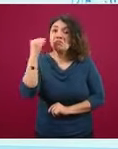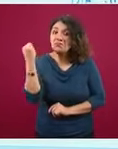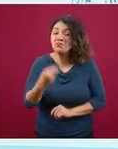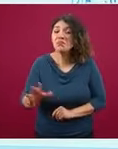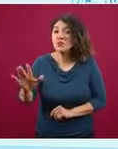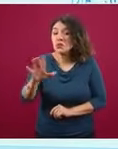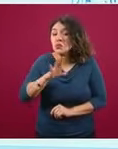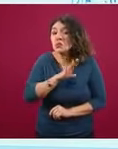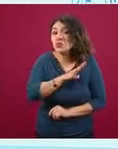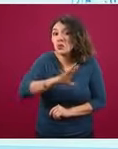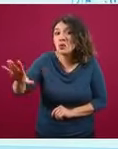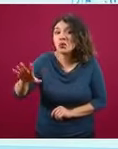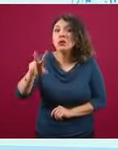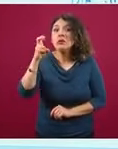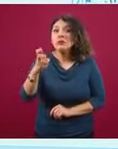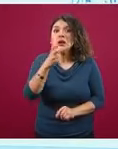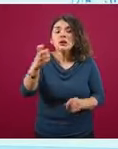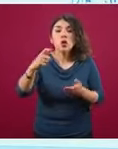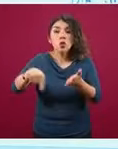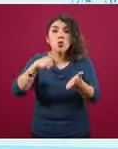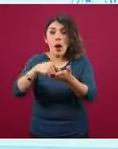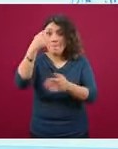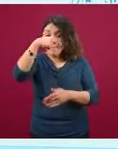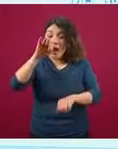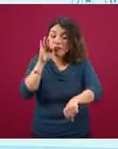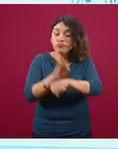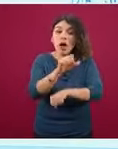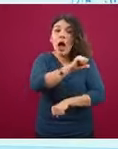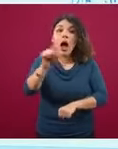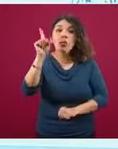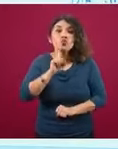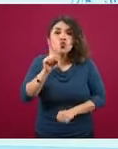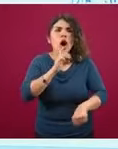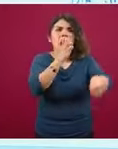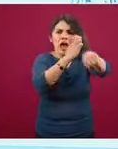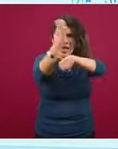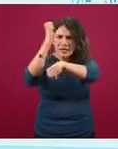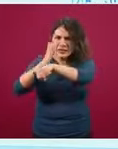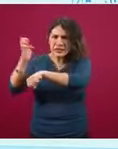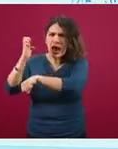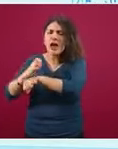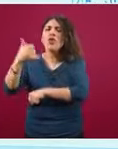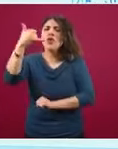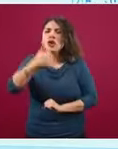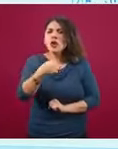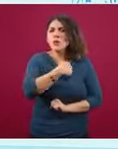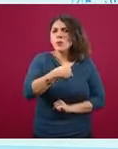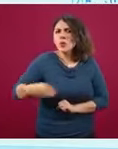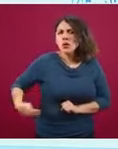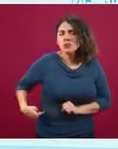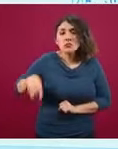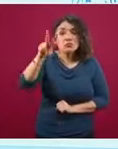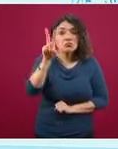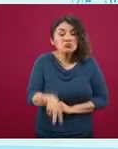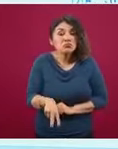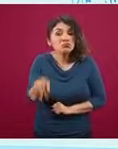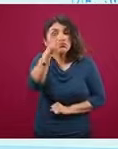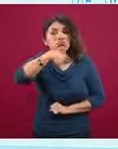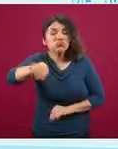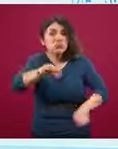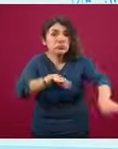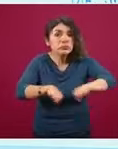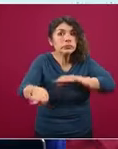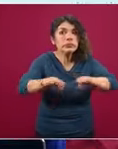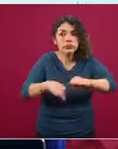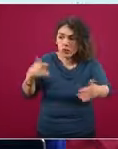impresionante y estas instancias de las mujeres, tanto en los estados como en los municipios, han estado